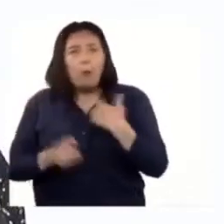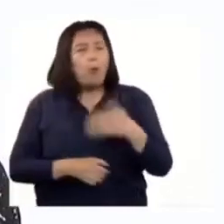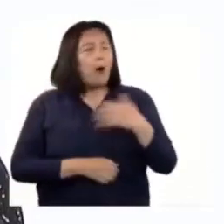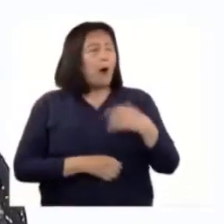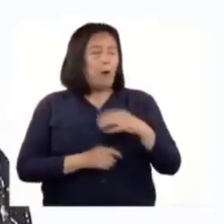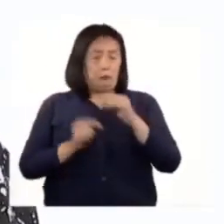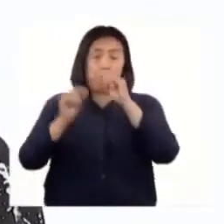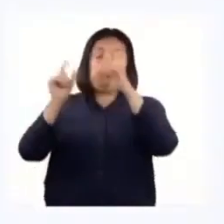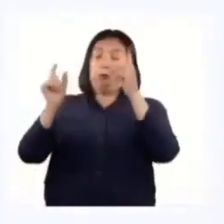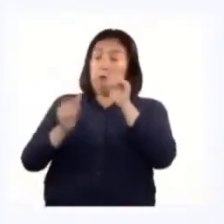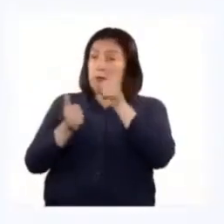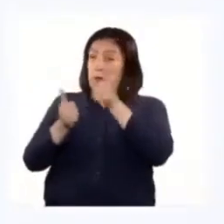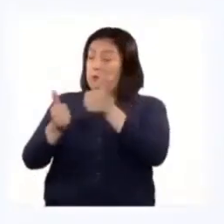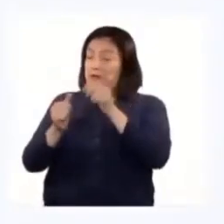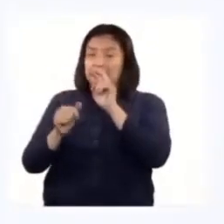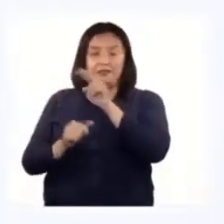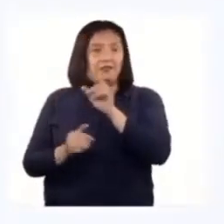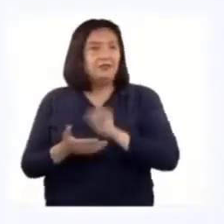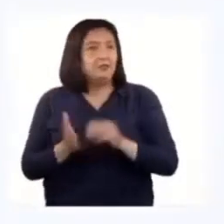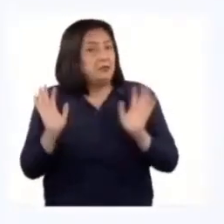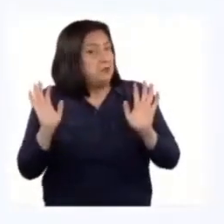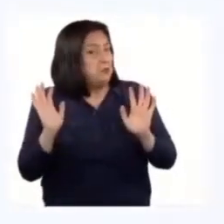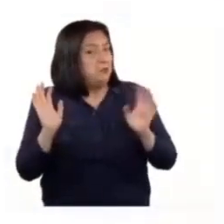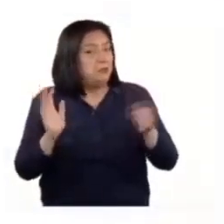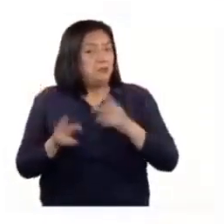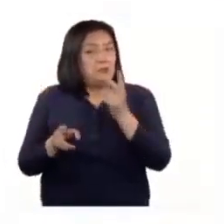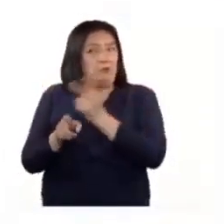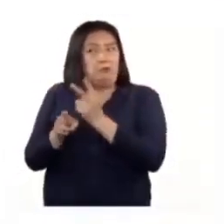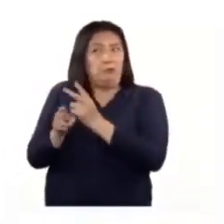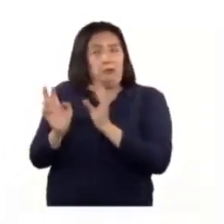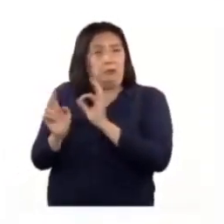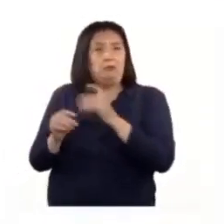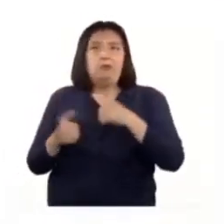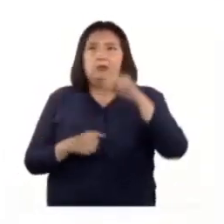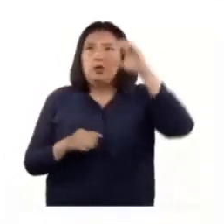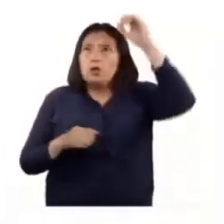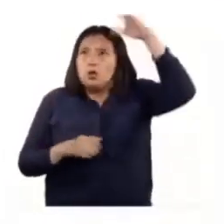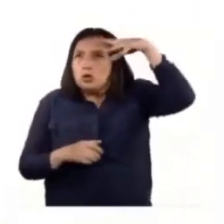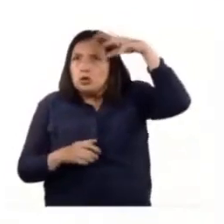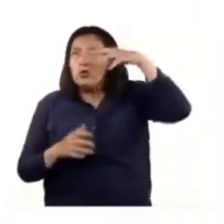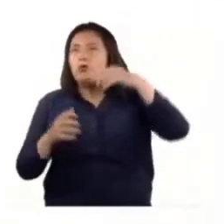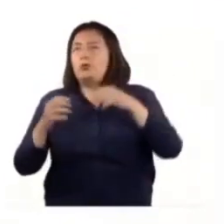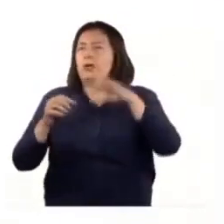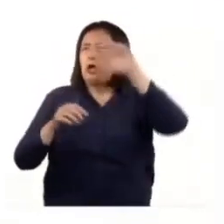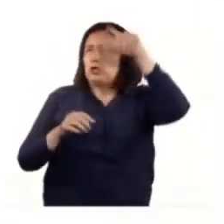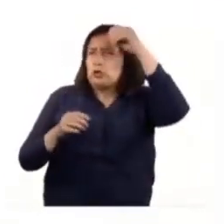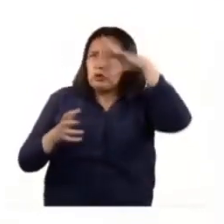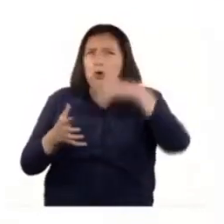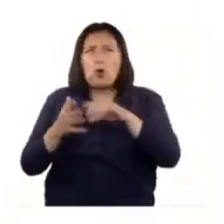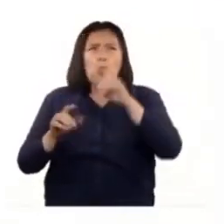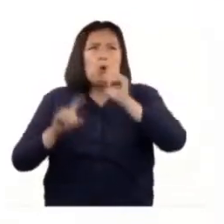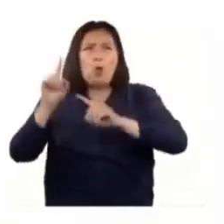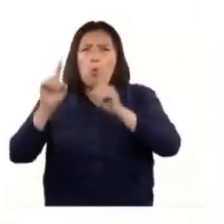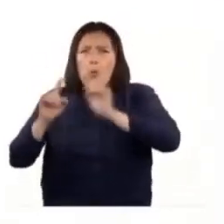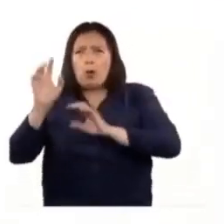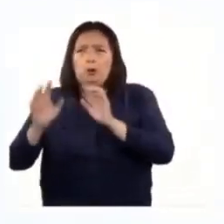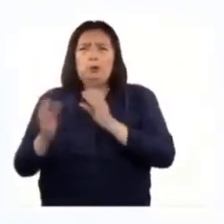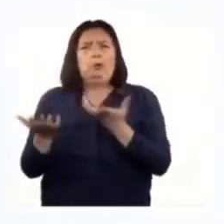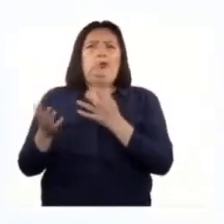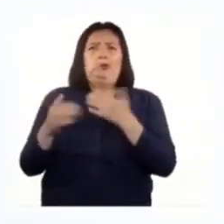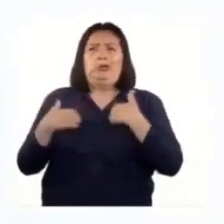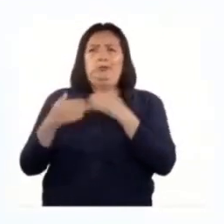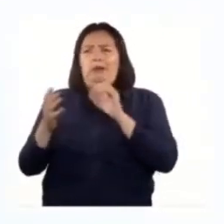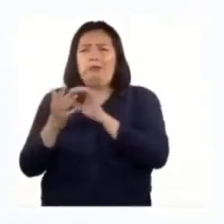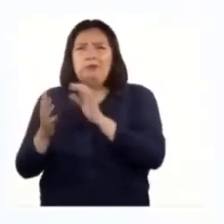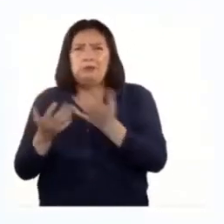bien que se ven las imágenes. B. Me imagino que no deben ser muy delicados porque soportan la lluvia, el sol, algunas acciones de los animales. B. O me equivoco.